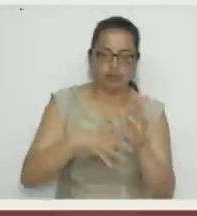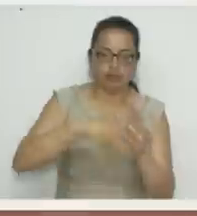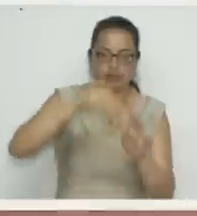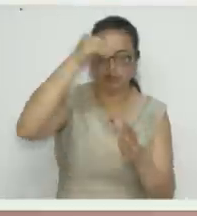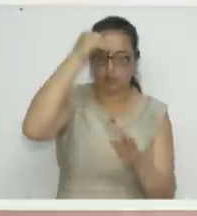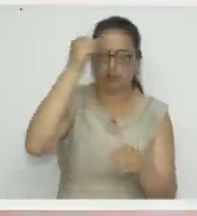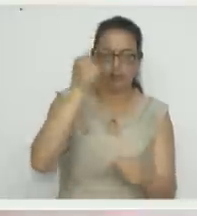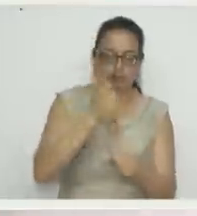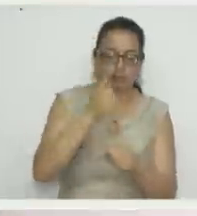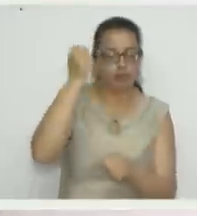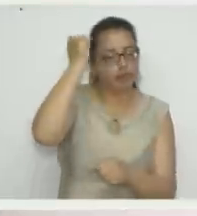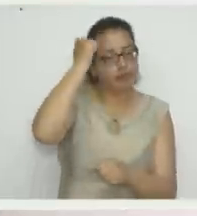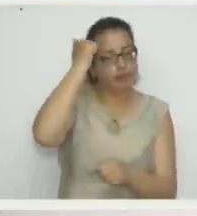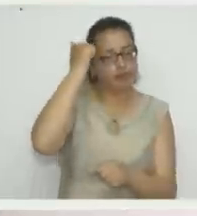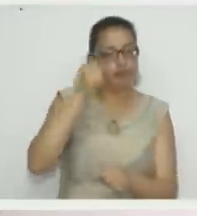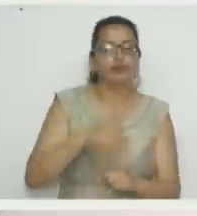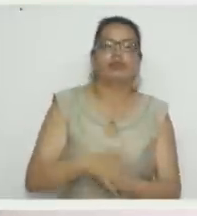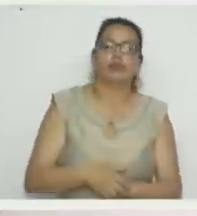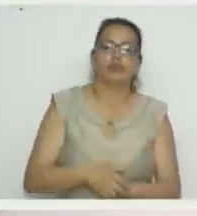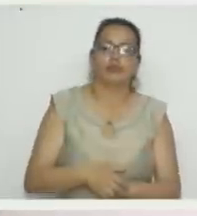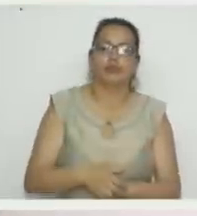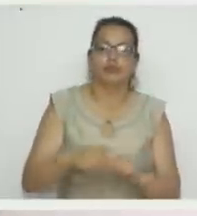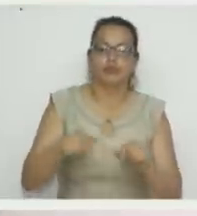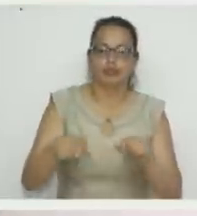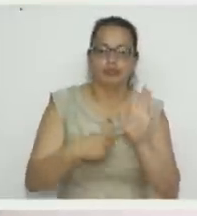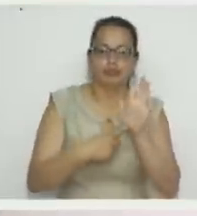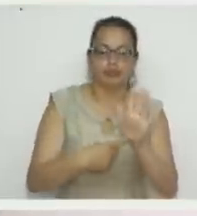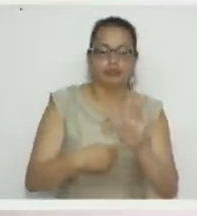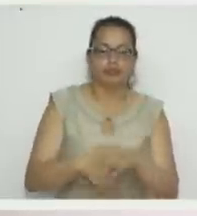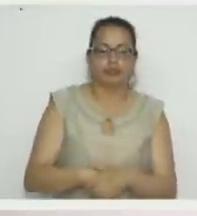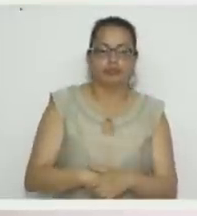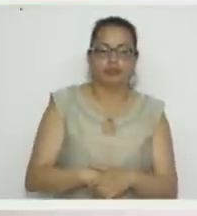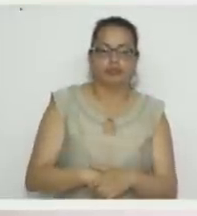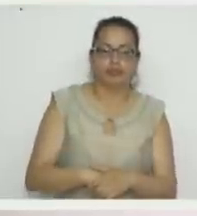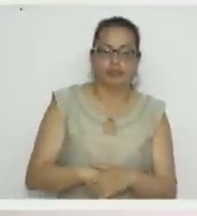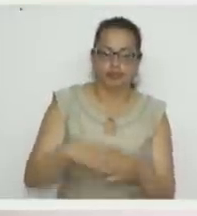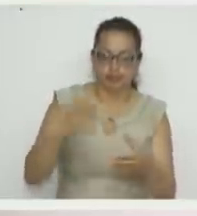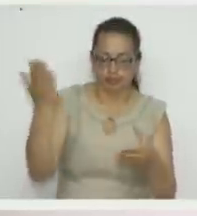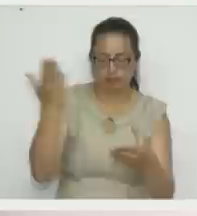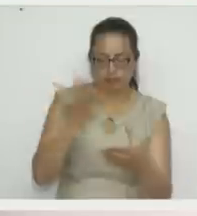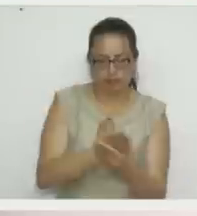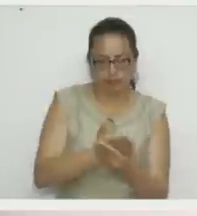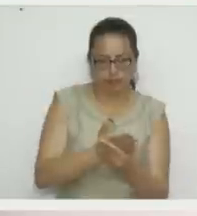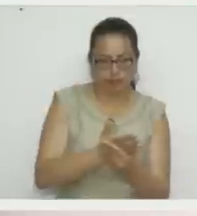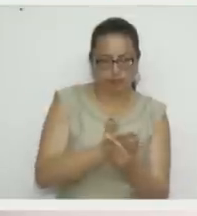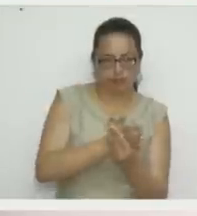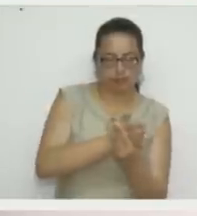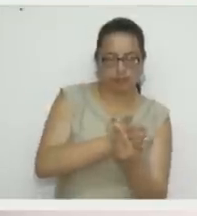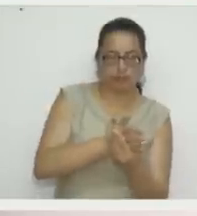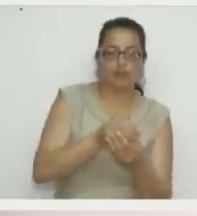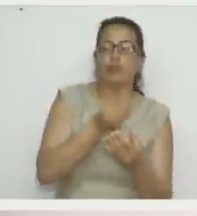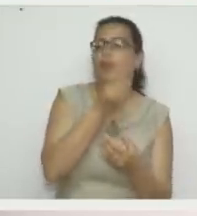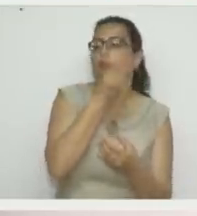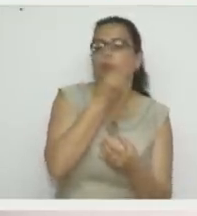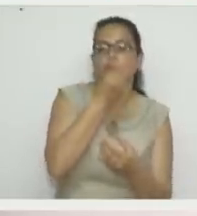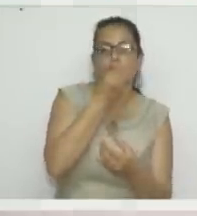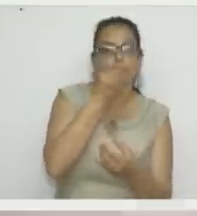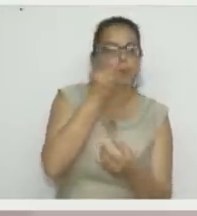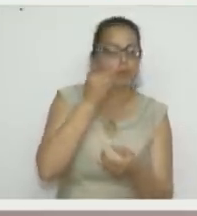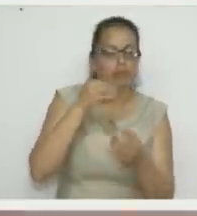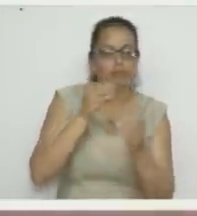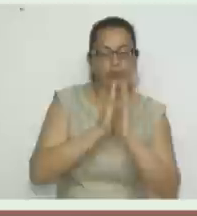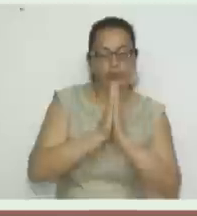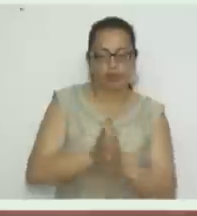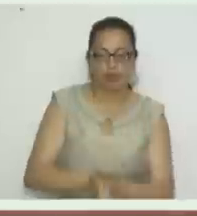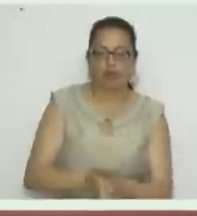nuestra invitada. Ahí está. Este es un servilletero navideño. Mire qué bonito que también lo pueden aprender ustedes con